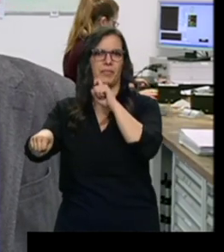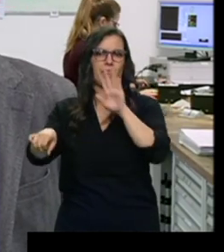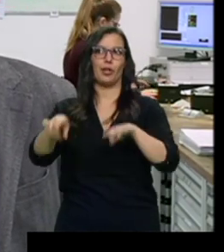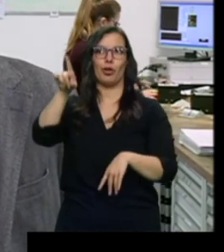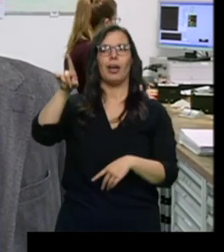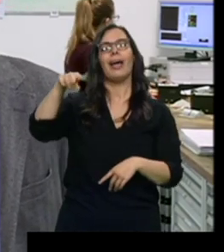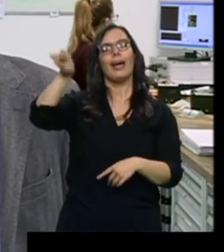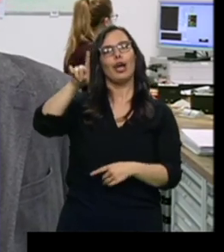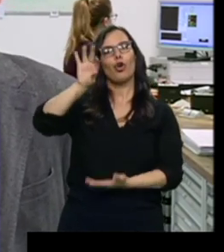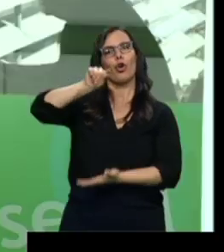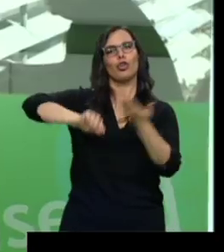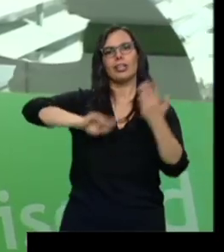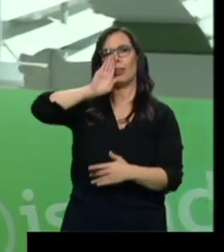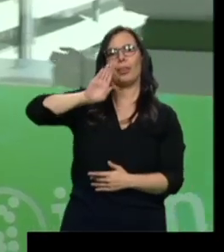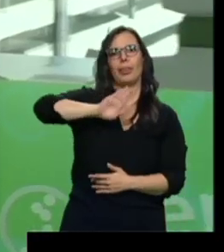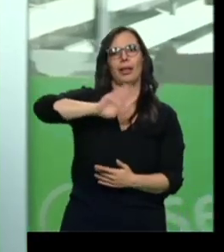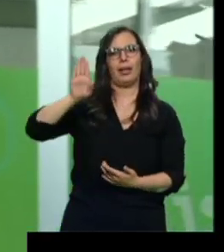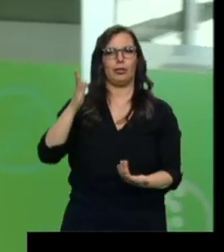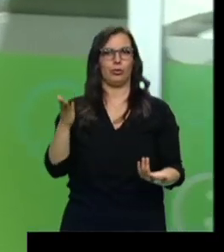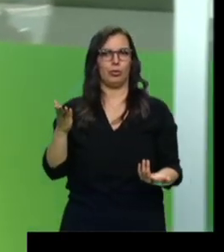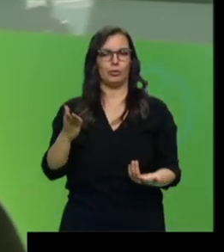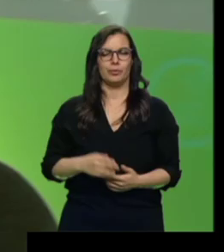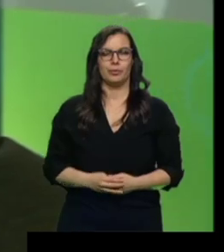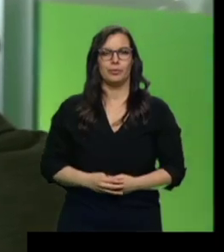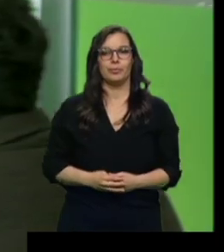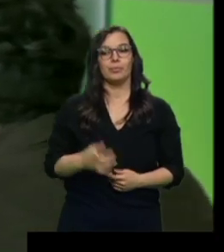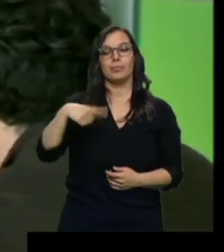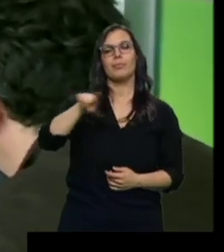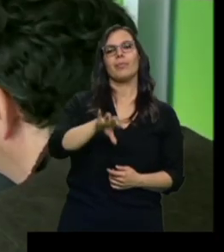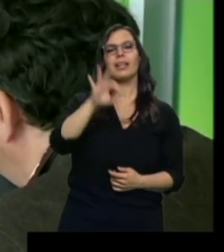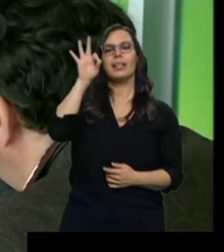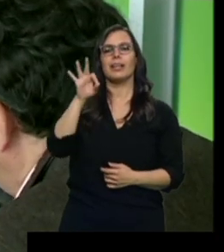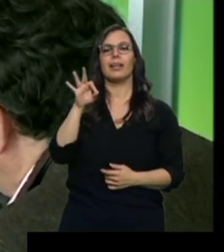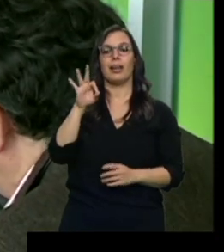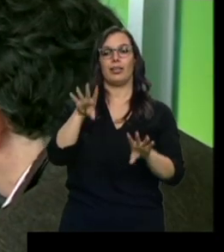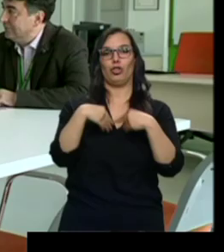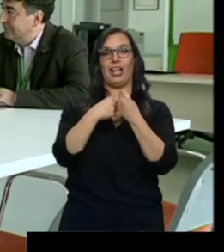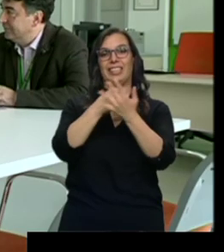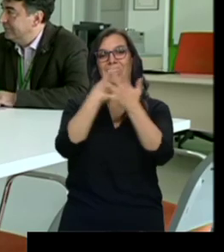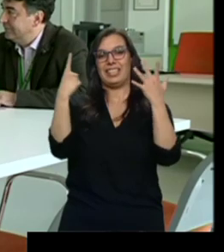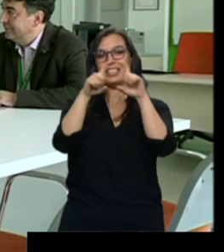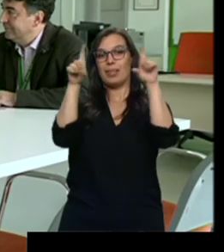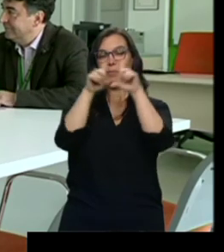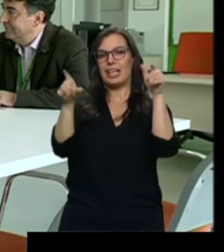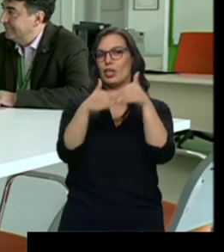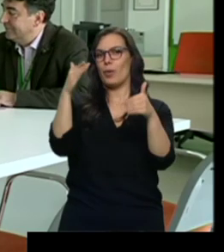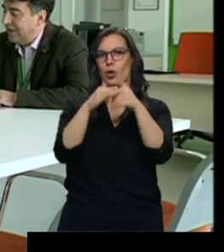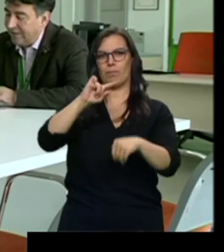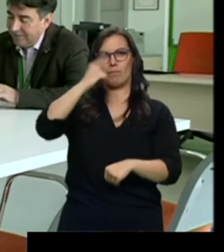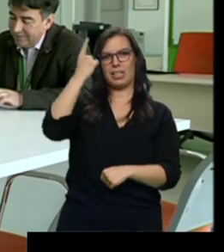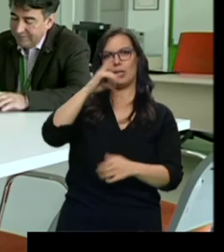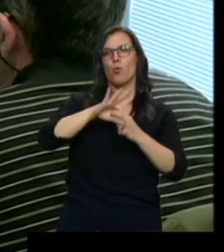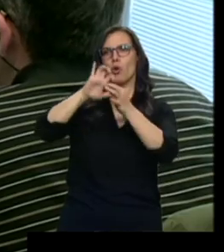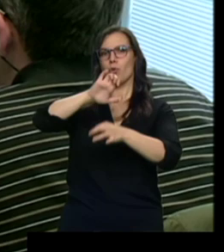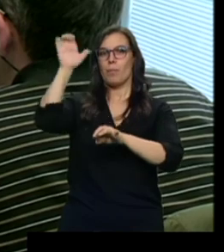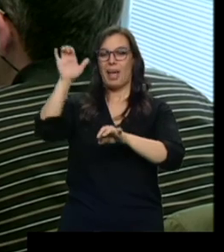contratan a los mejores que hay en Europa para hacerlo. Han sido elegidos como una de las 16 empresas más innovadoras de la Unión Europea, entre